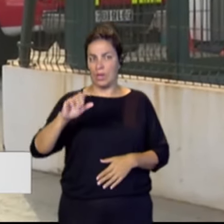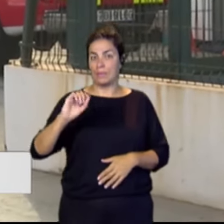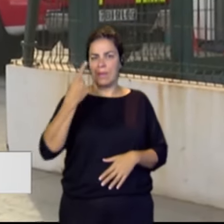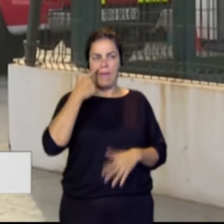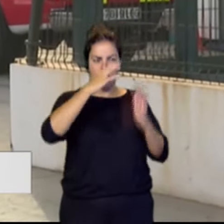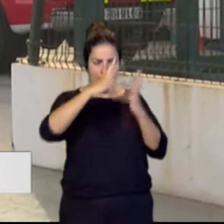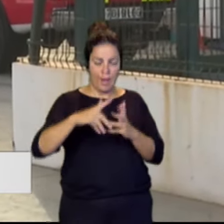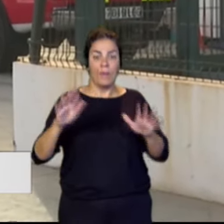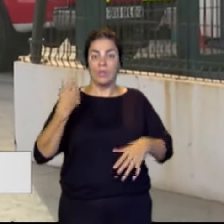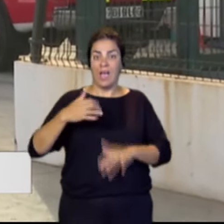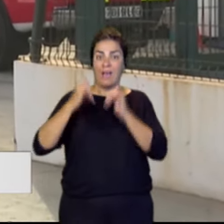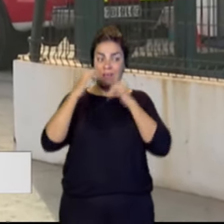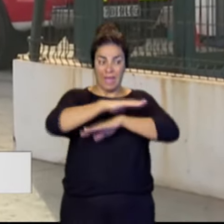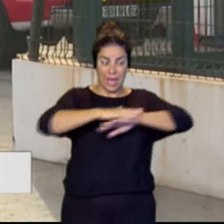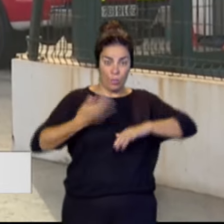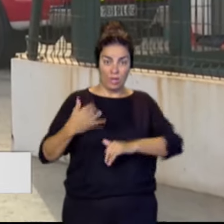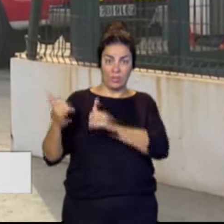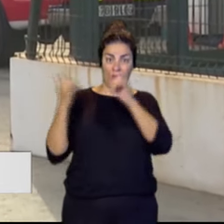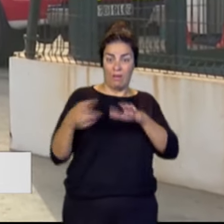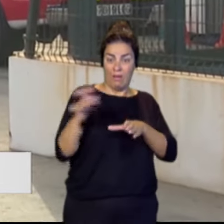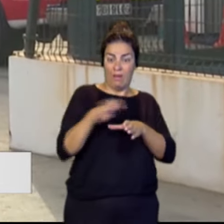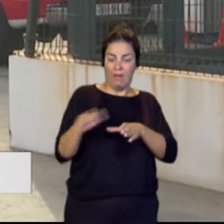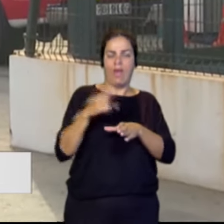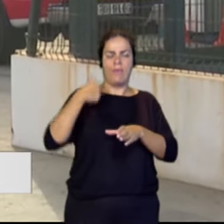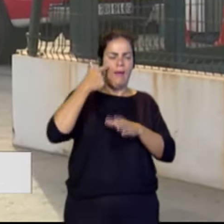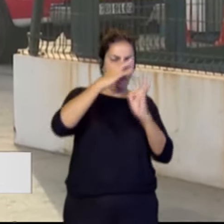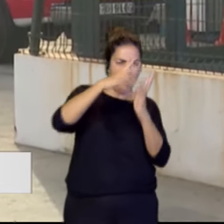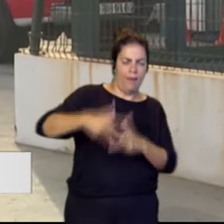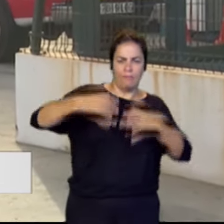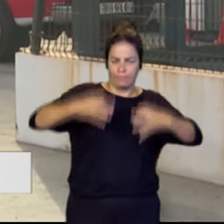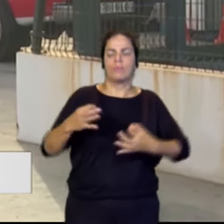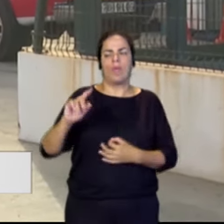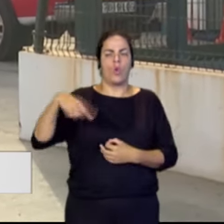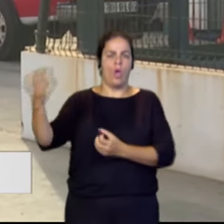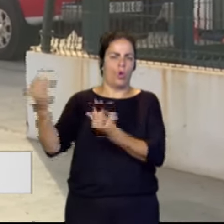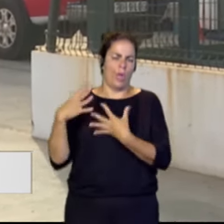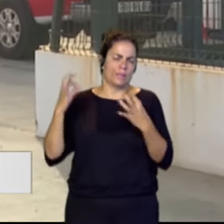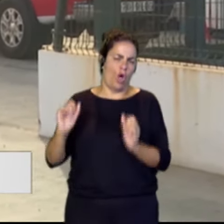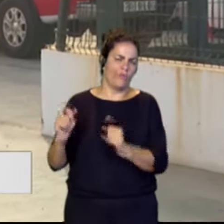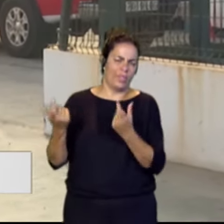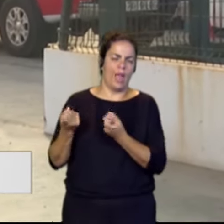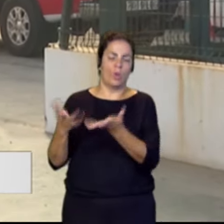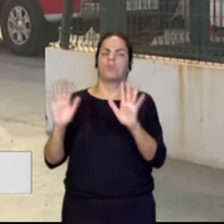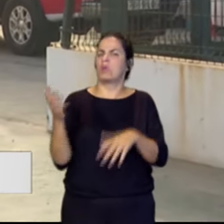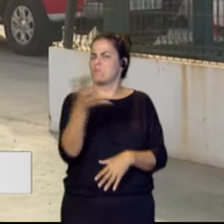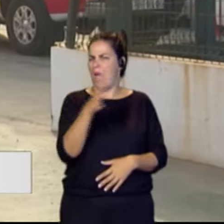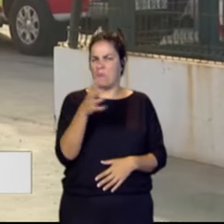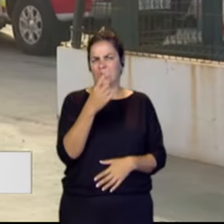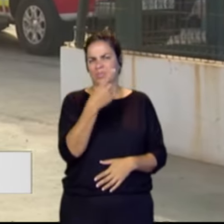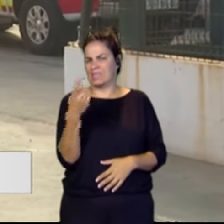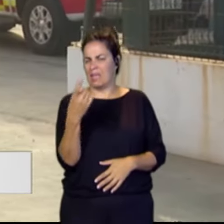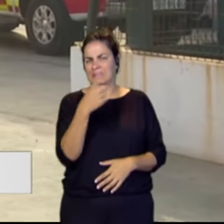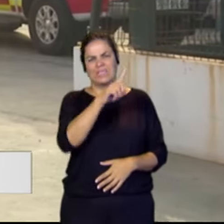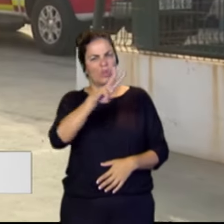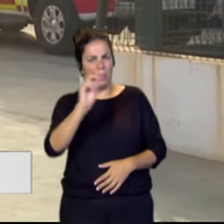lógicamente ya en Puerto es cuando se está haciendo ese recuento con más fiabilidad y enseguida tendremos esos datos. Pero bueno, podemos decir que sí, que más de 100, alrededor de 120 personas